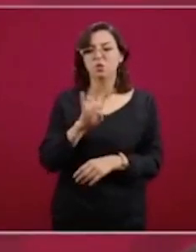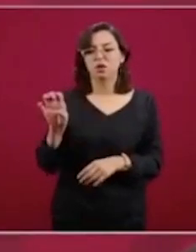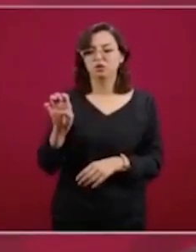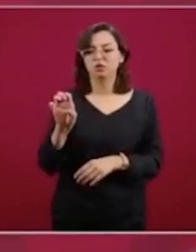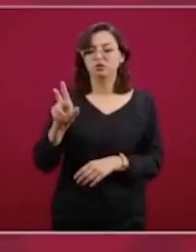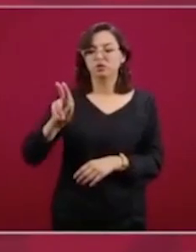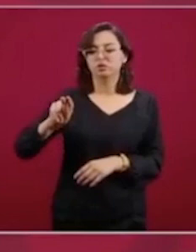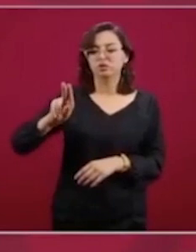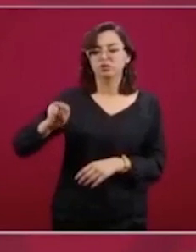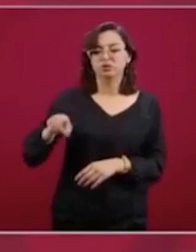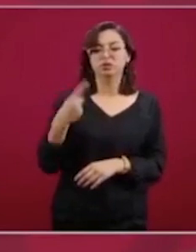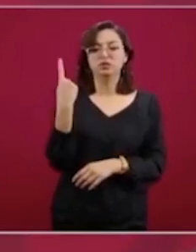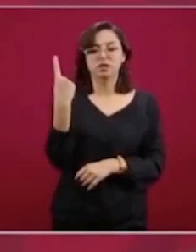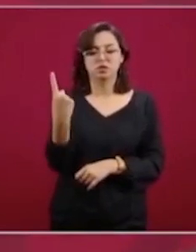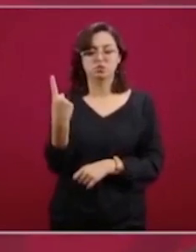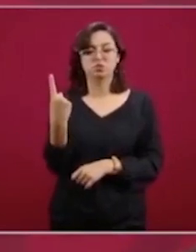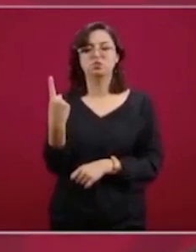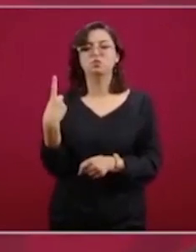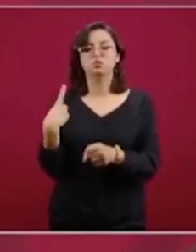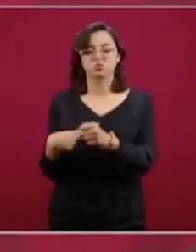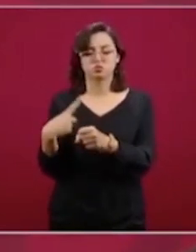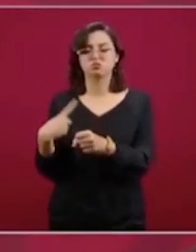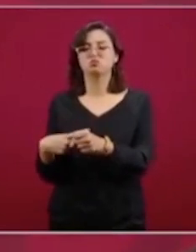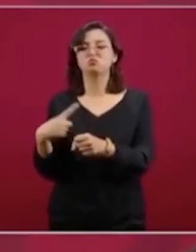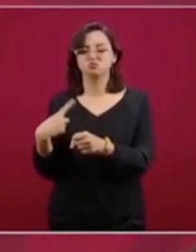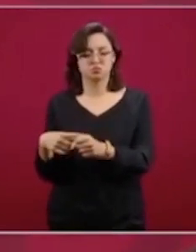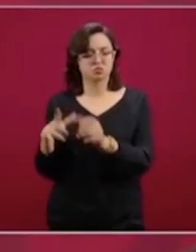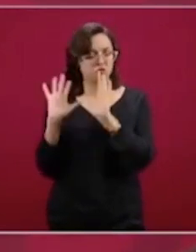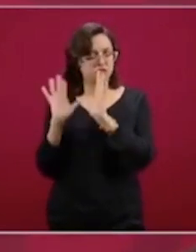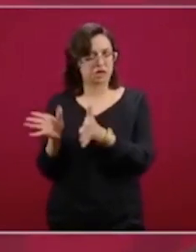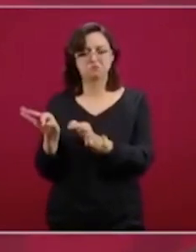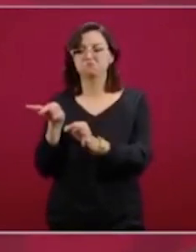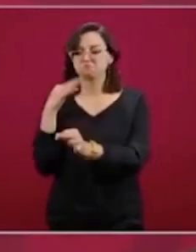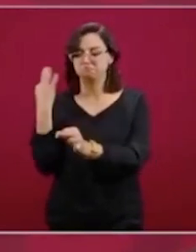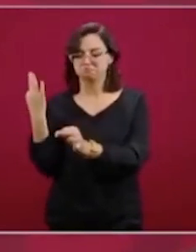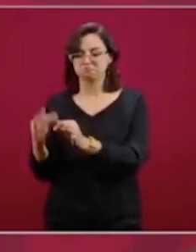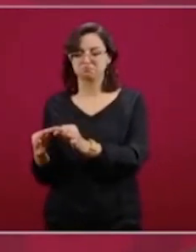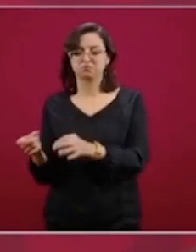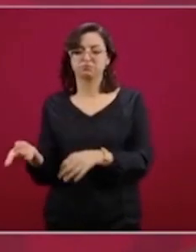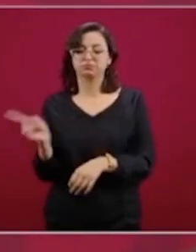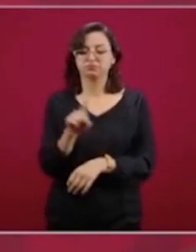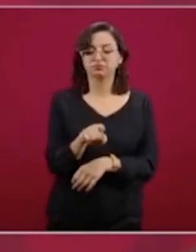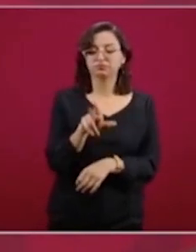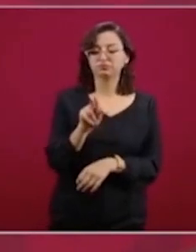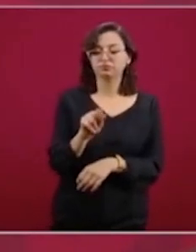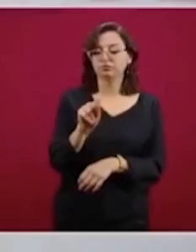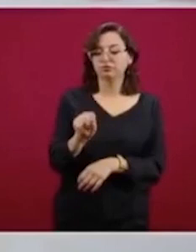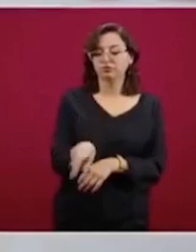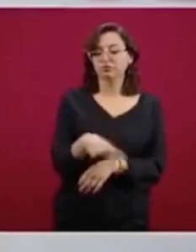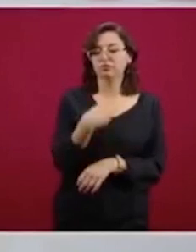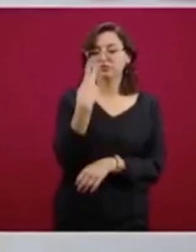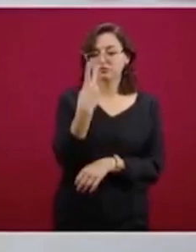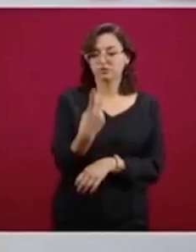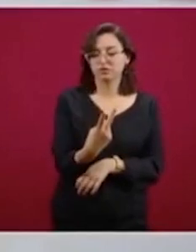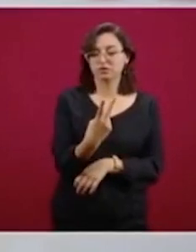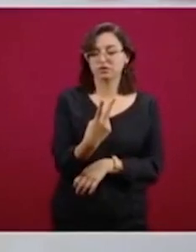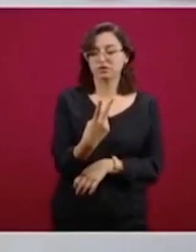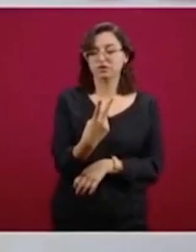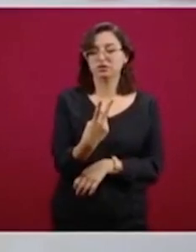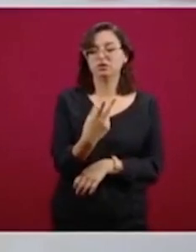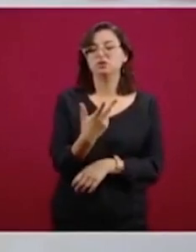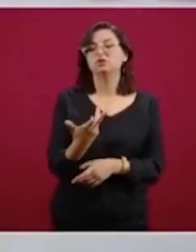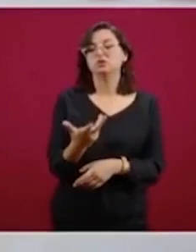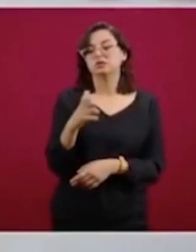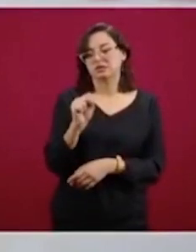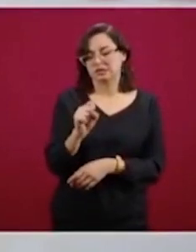confirmados, tenemos 82, de esos son 60 militares en el activo,